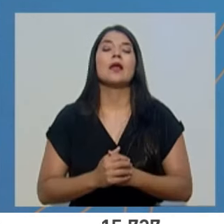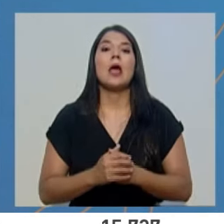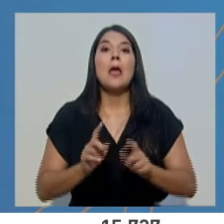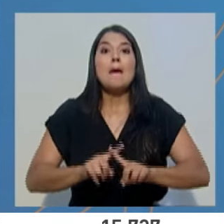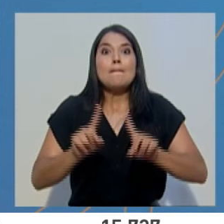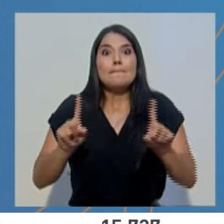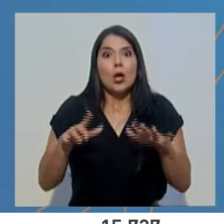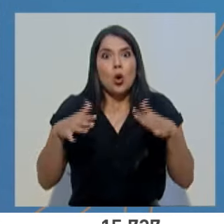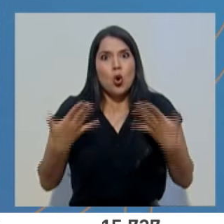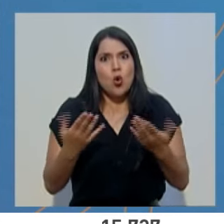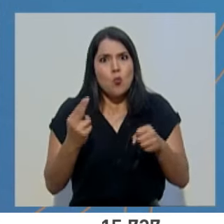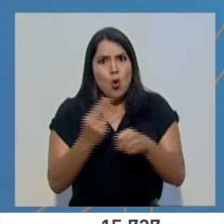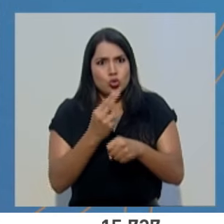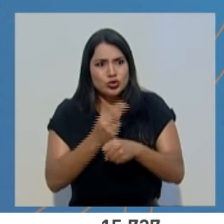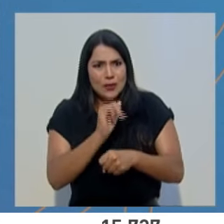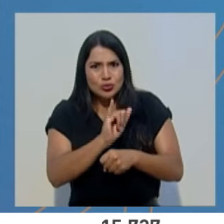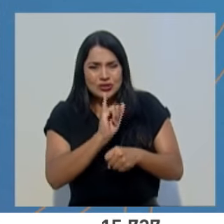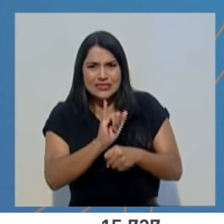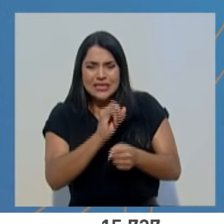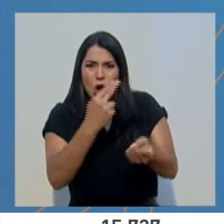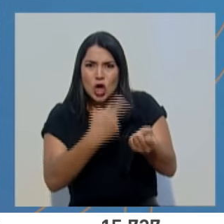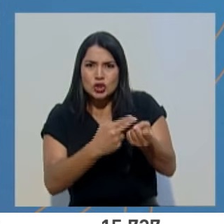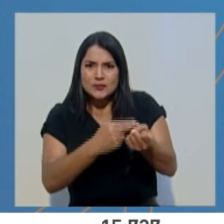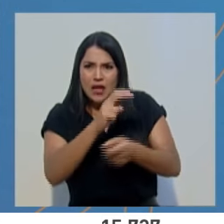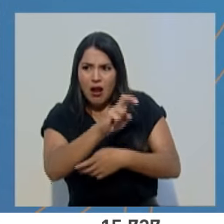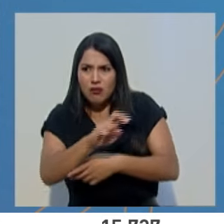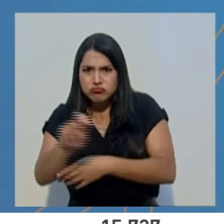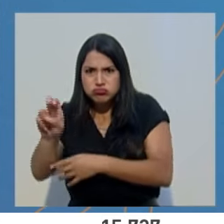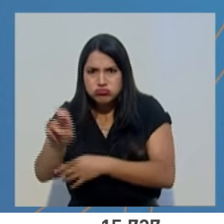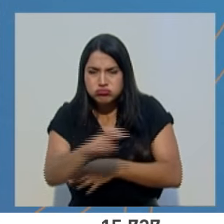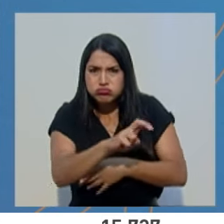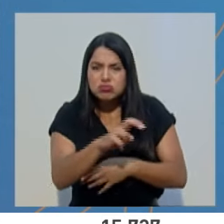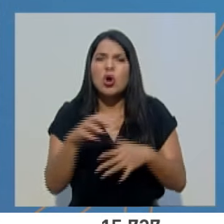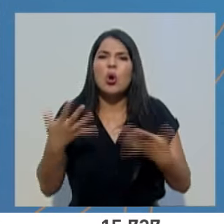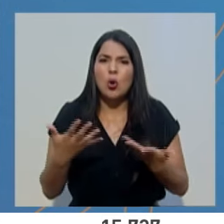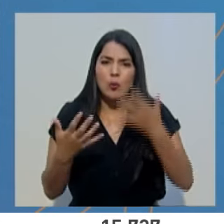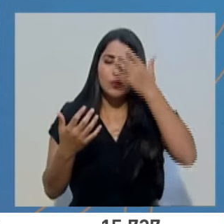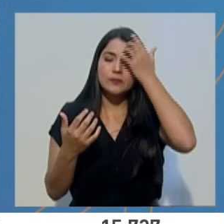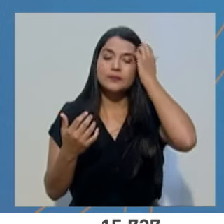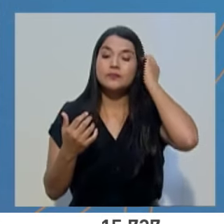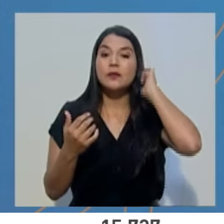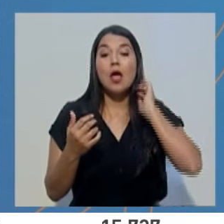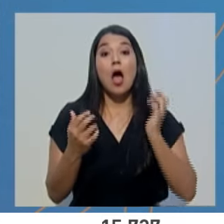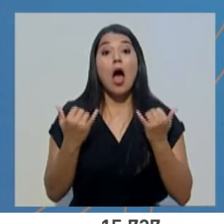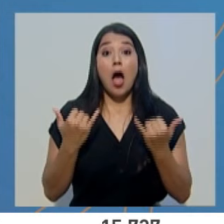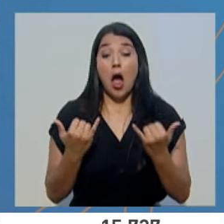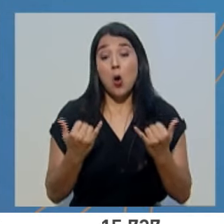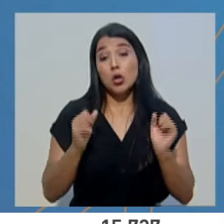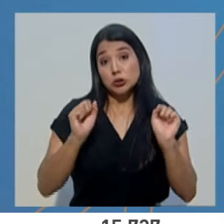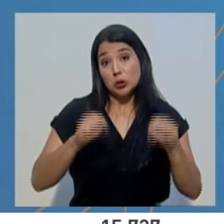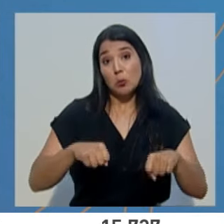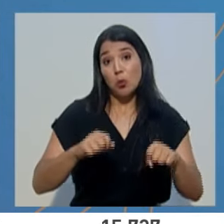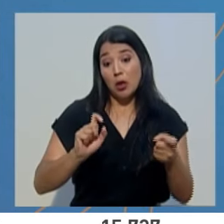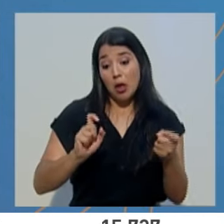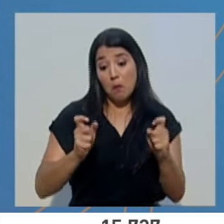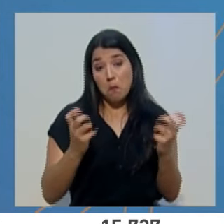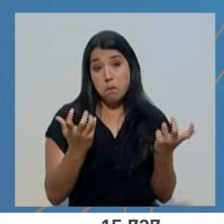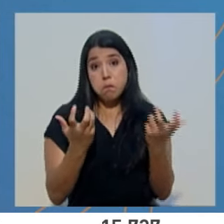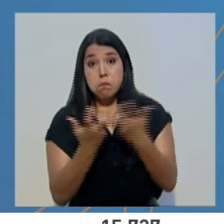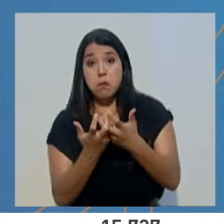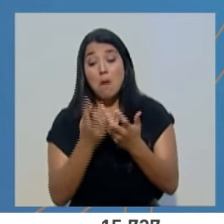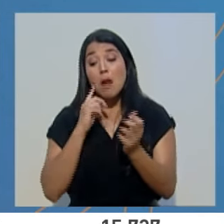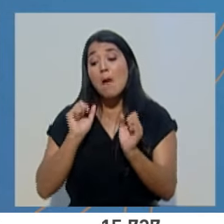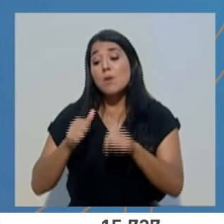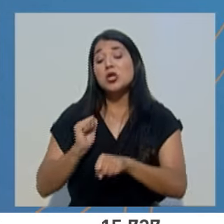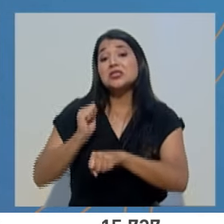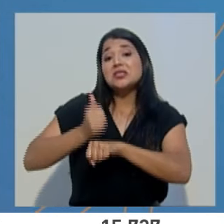estamos utilizando estas unidades médicas móviles? En el caso actual, se pueden adaptar para reubicar servicios